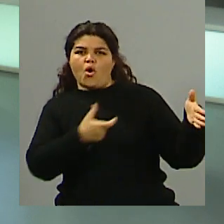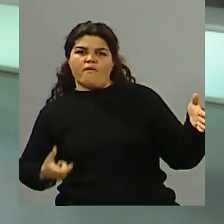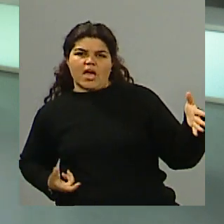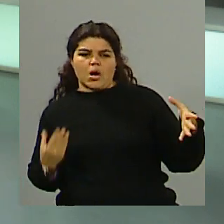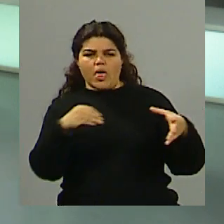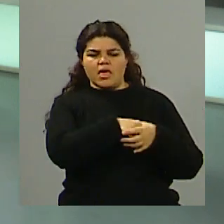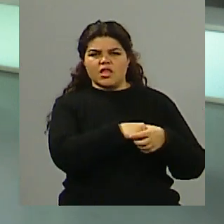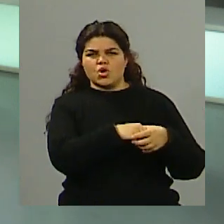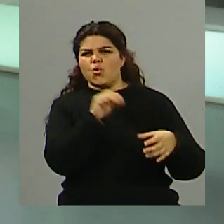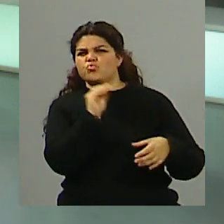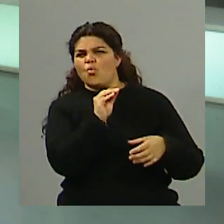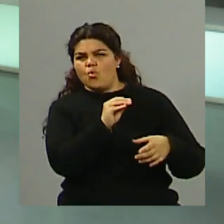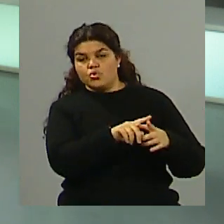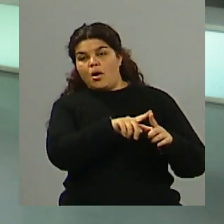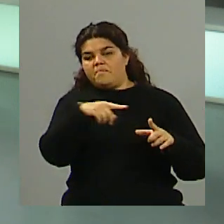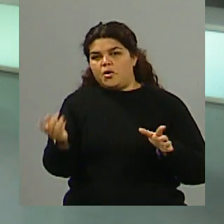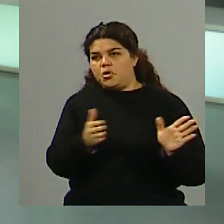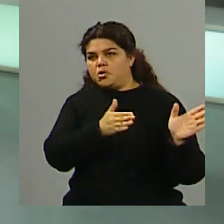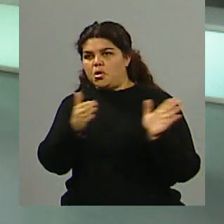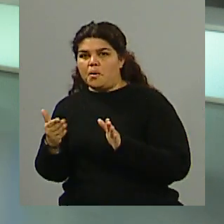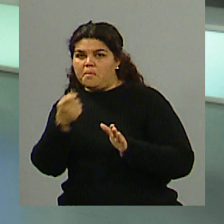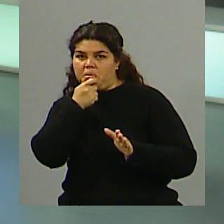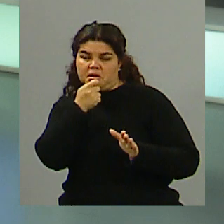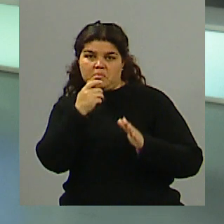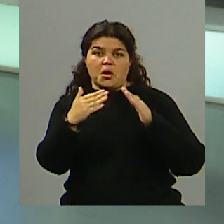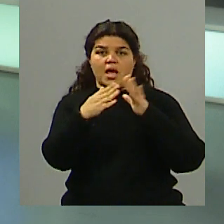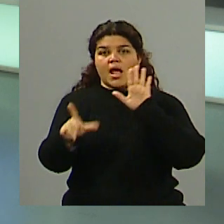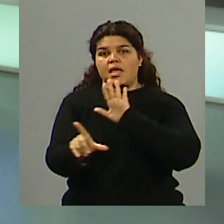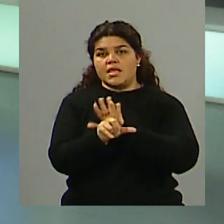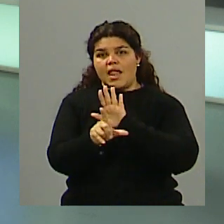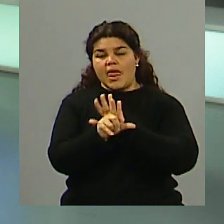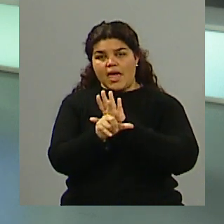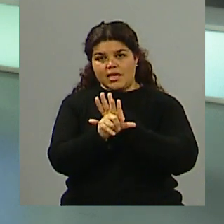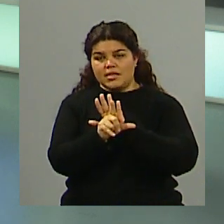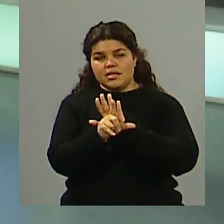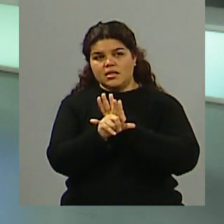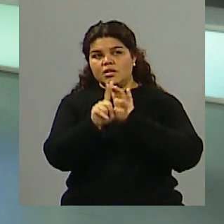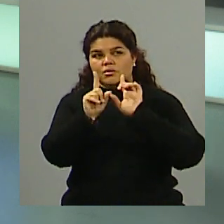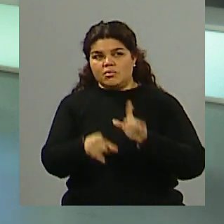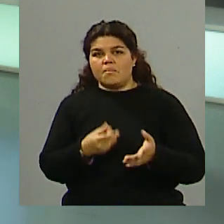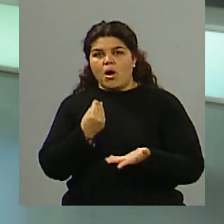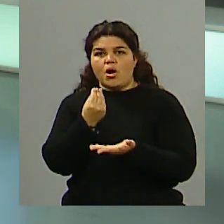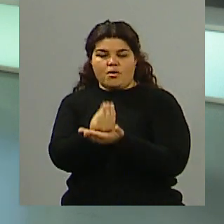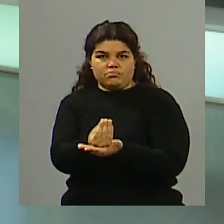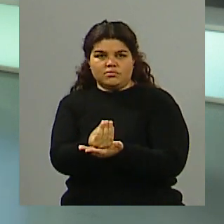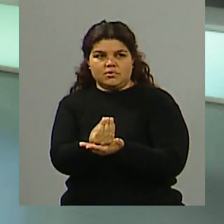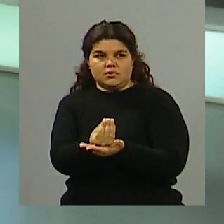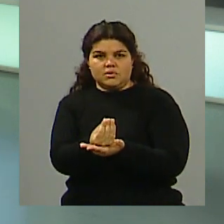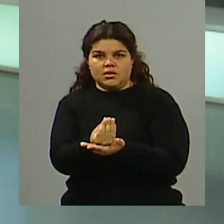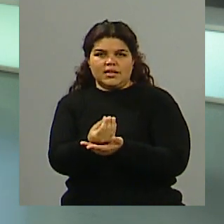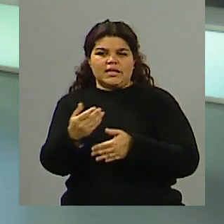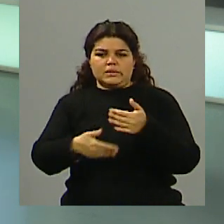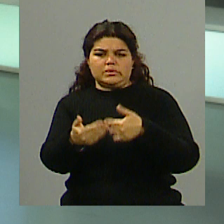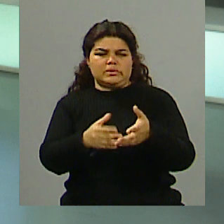no haber estado en tiempo y forma por ahí en la legislatura, porque muchos de ellos han pasado por la legislatura provincial y su relación tampoco,